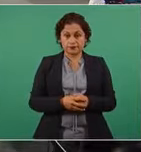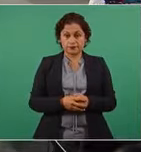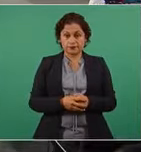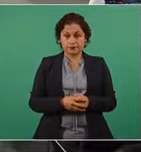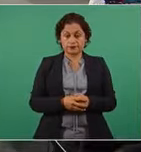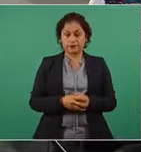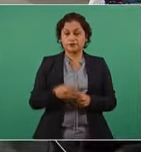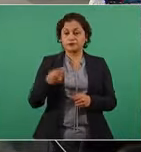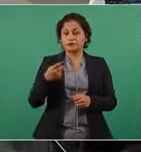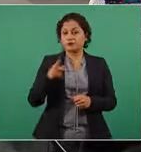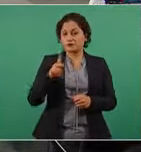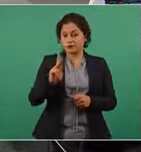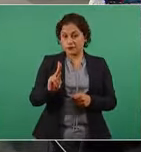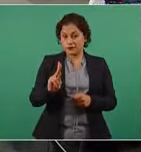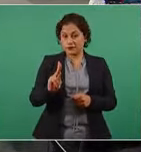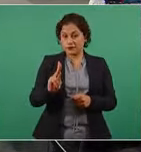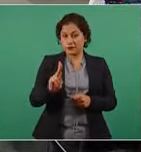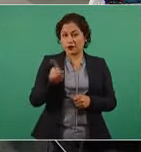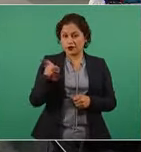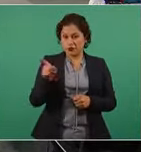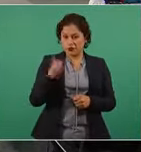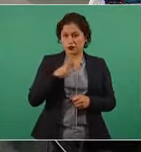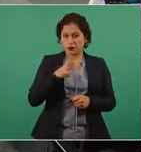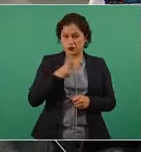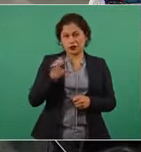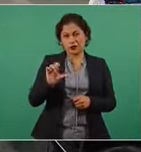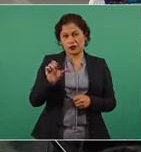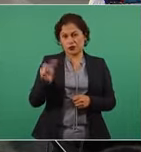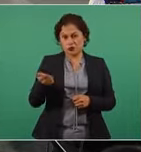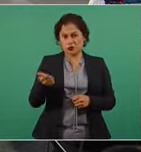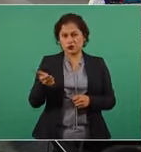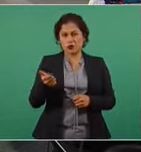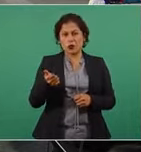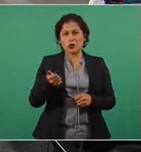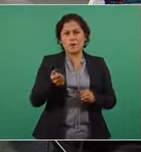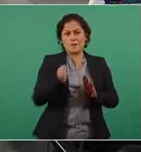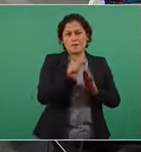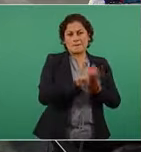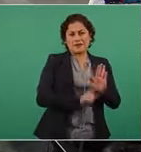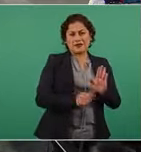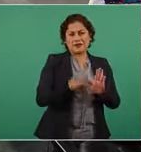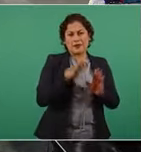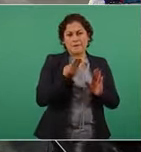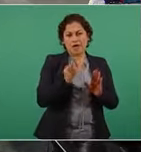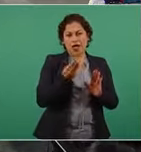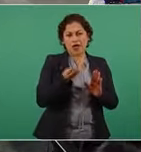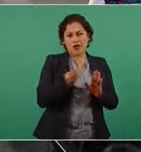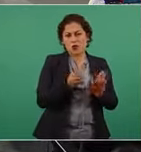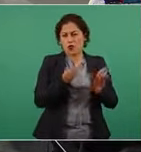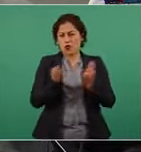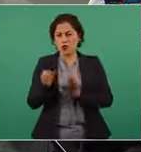Pero a ver si no tenemos los mayos. Hay una gráfica.